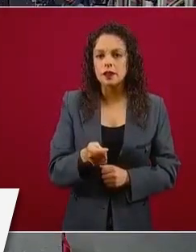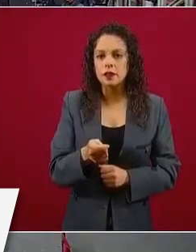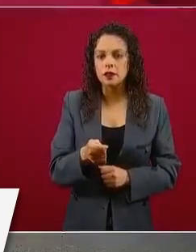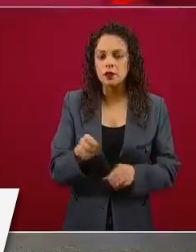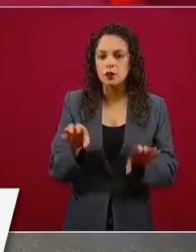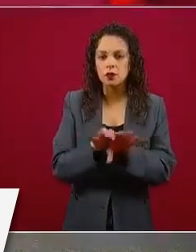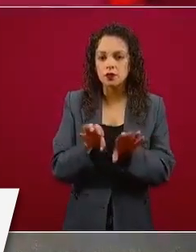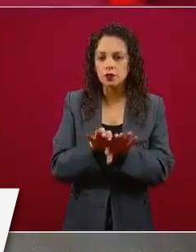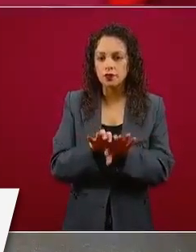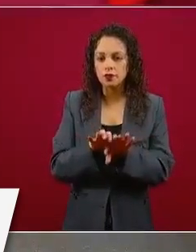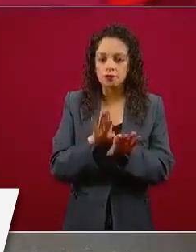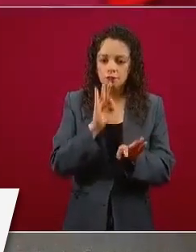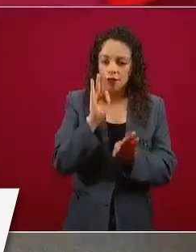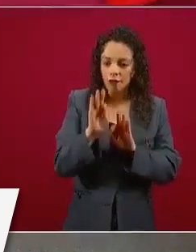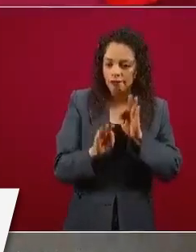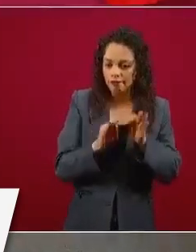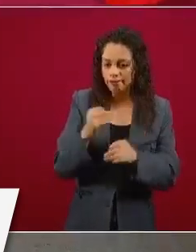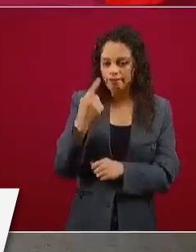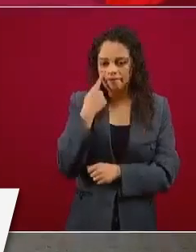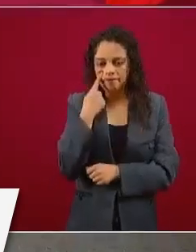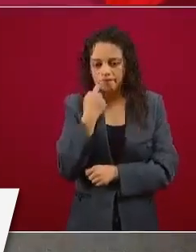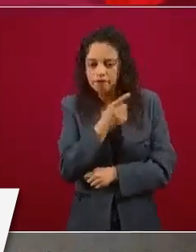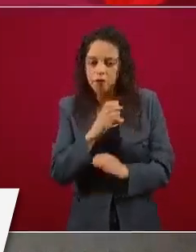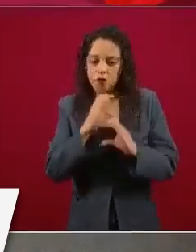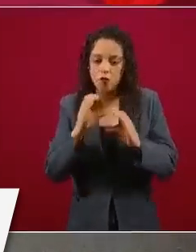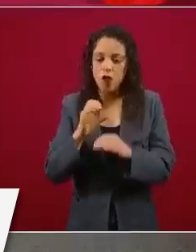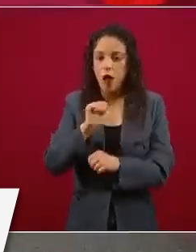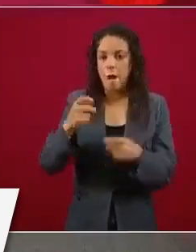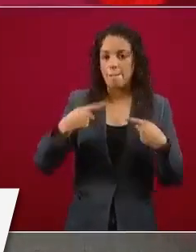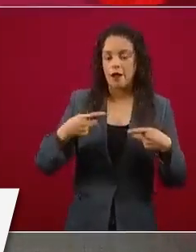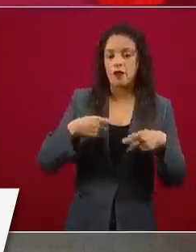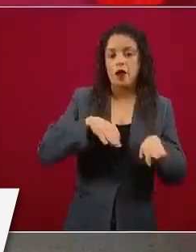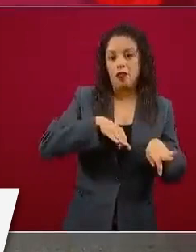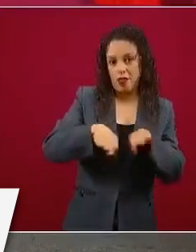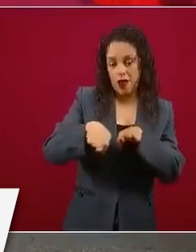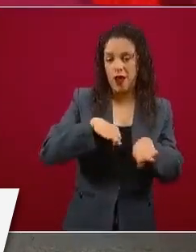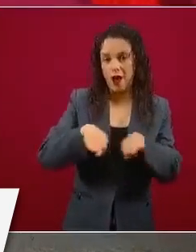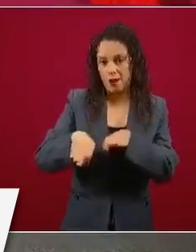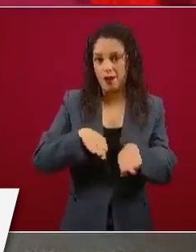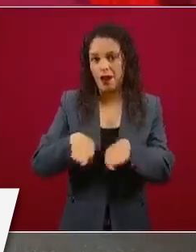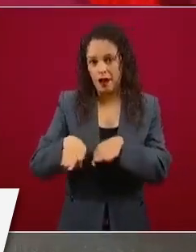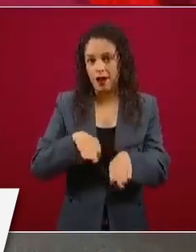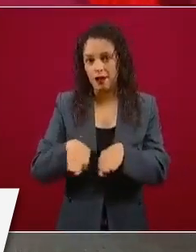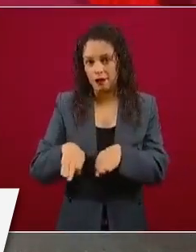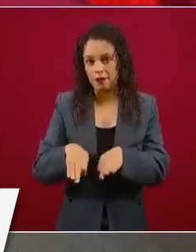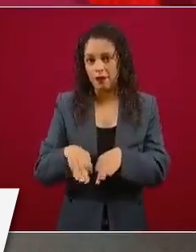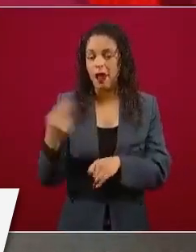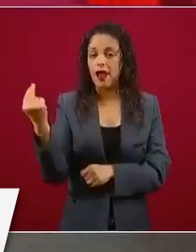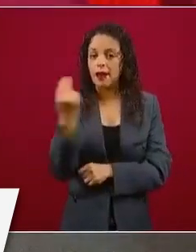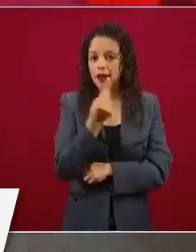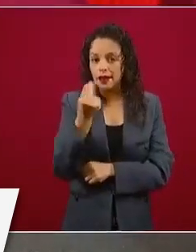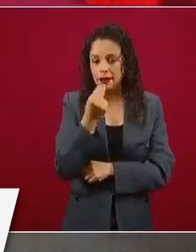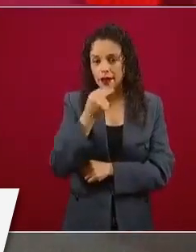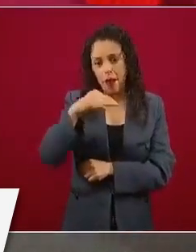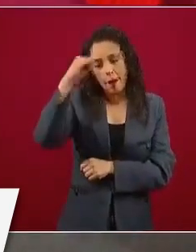Se contempla que mejoren los salarios,